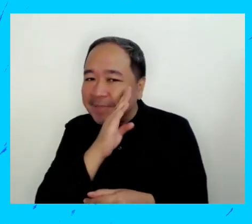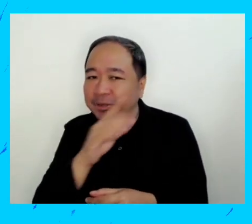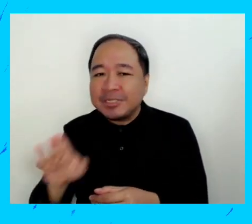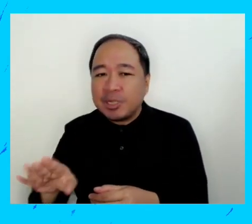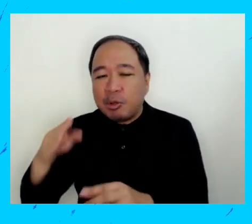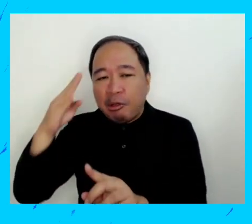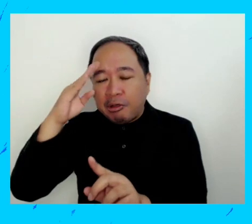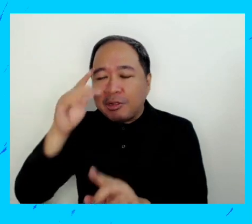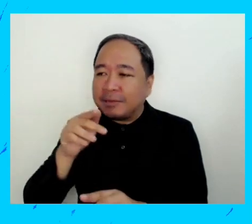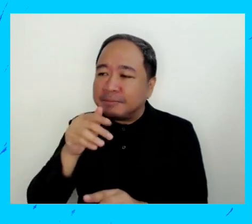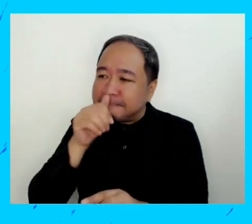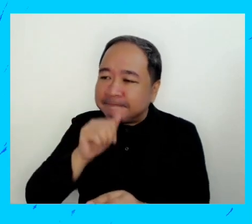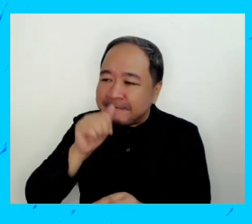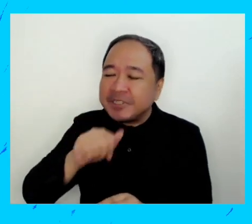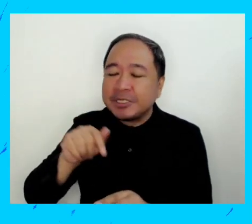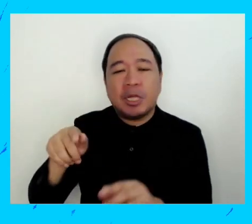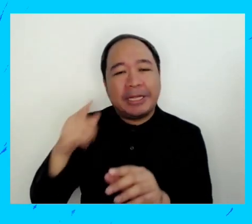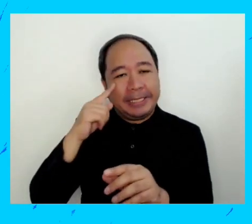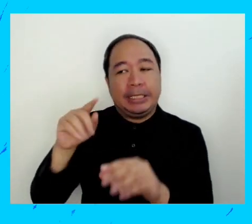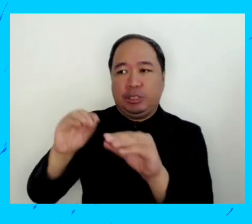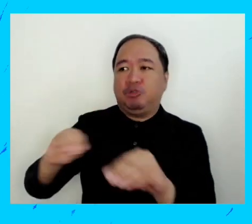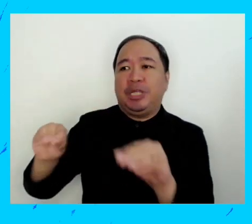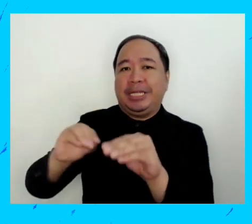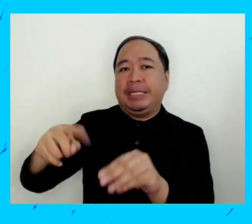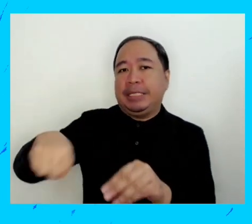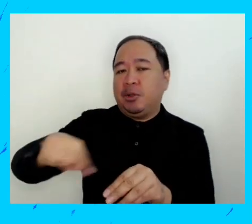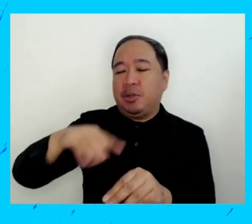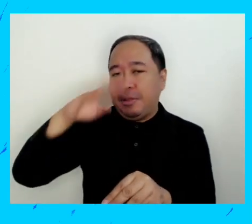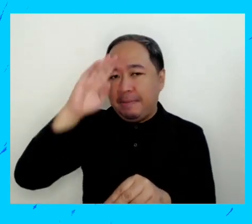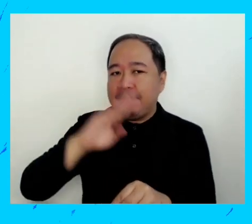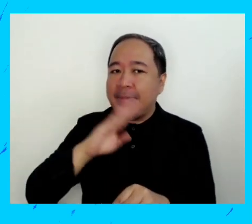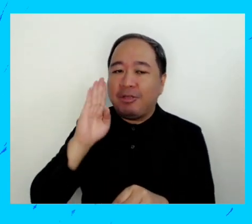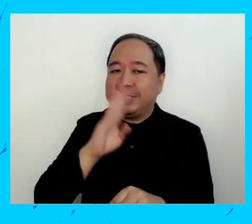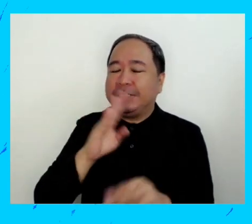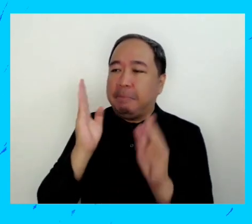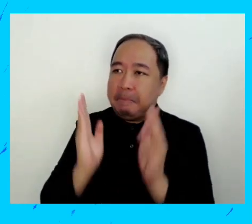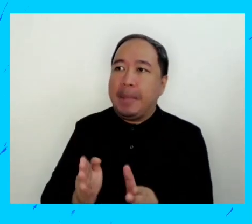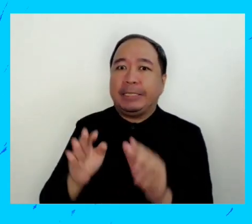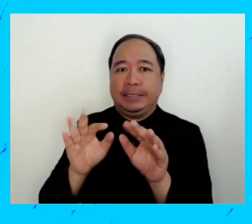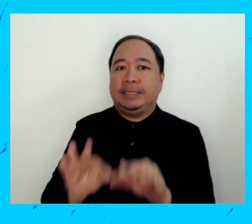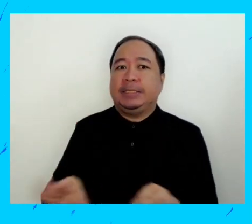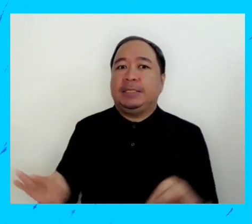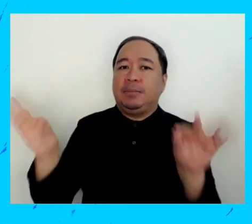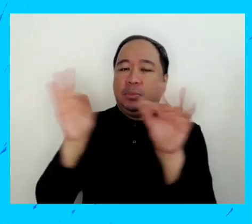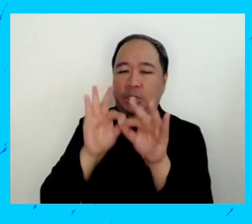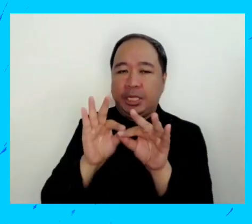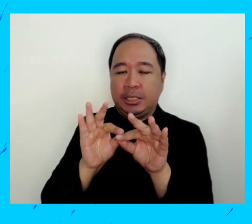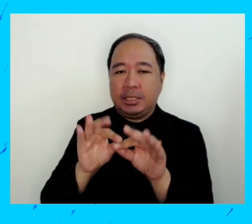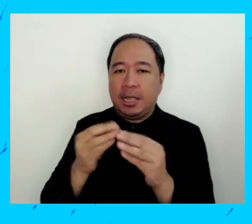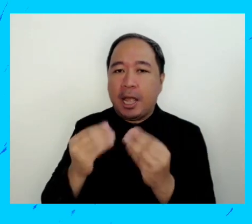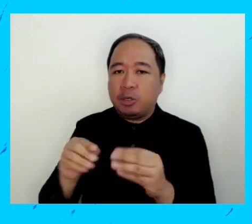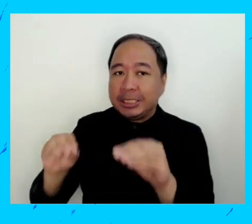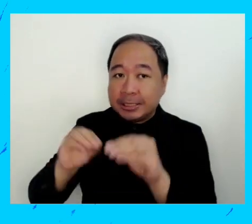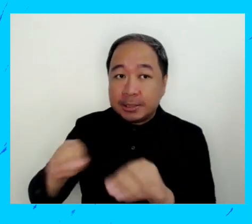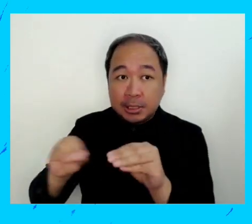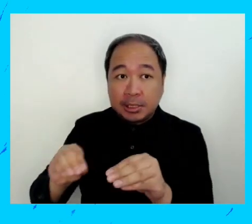cuando incluimos a los padres en el principio. Y cuando los incluimos en entrenamientos, entrenamiento es algo muy importante también. Porque